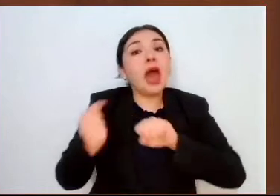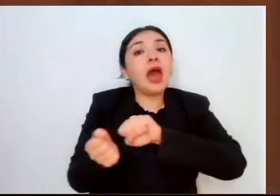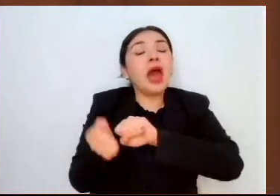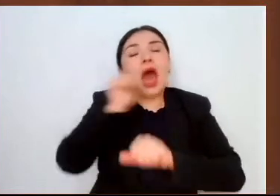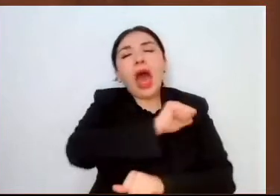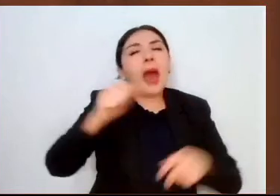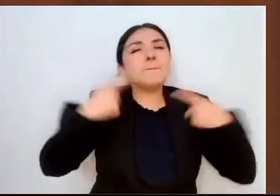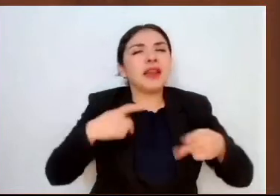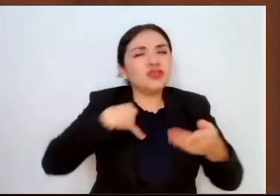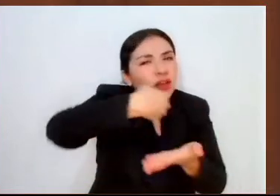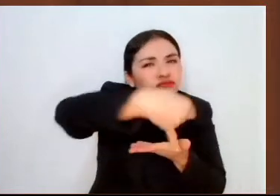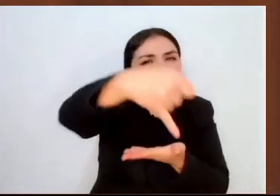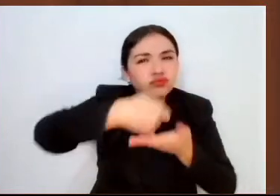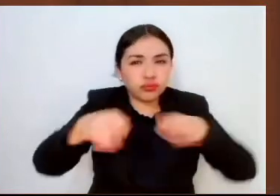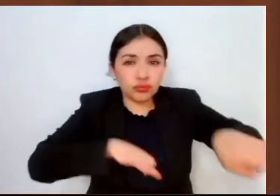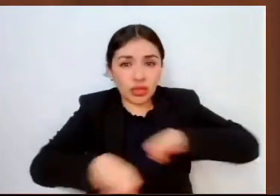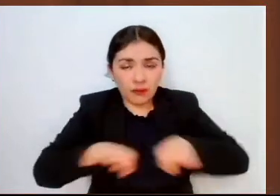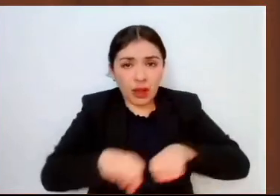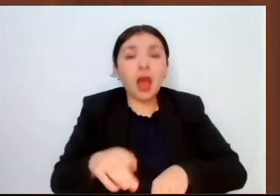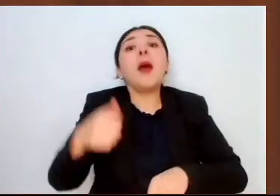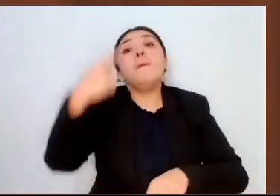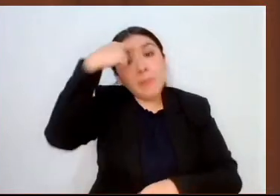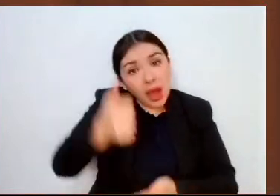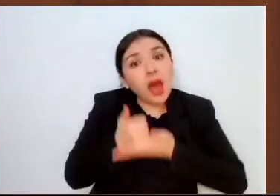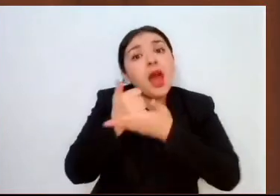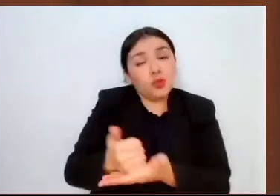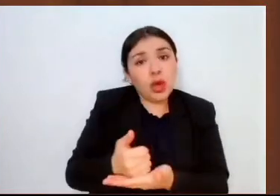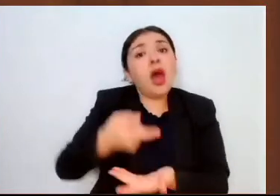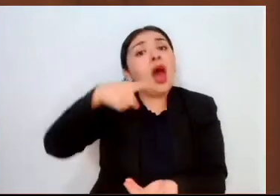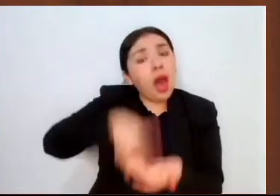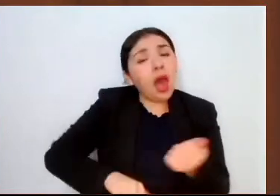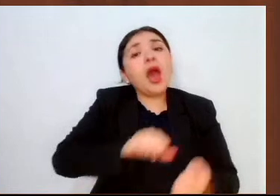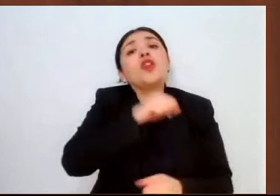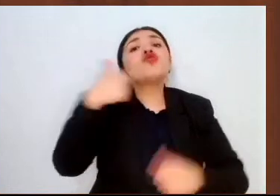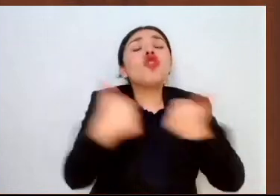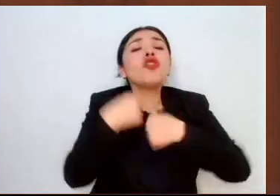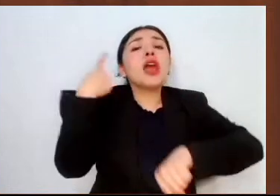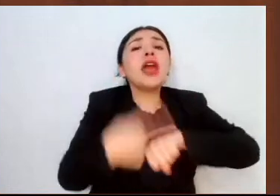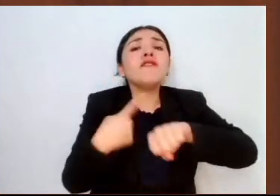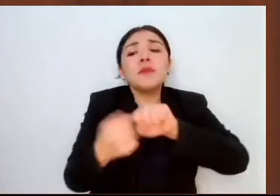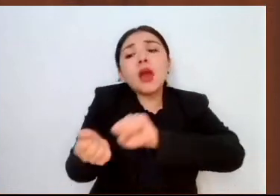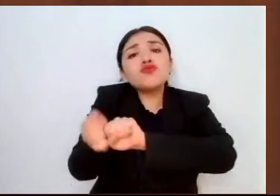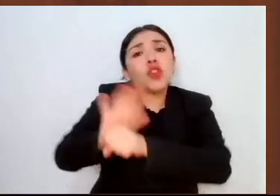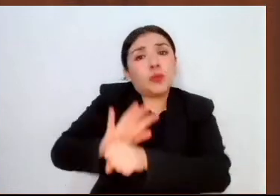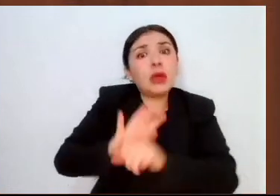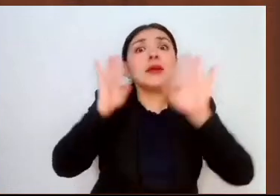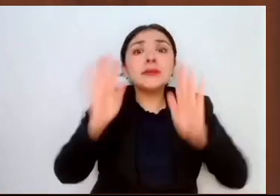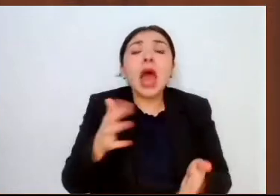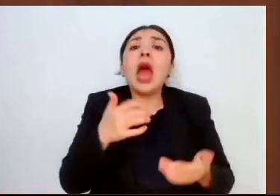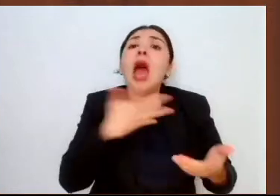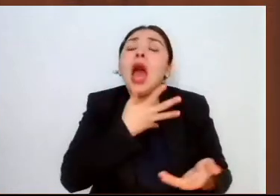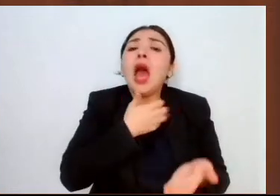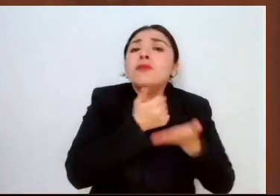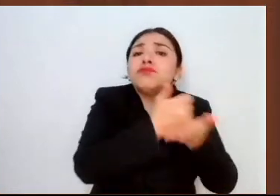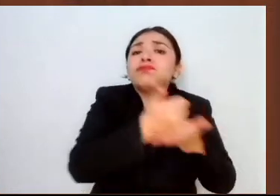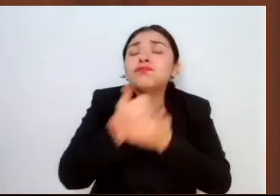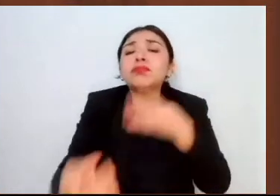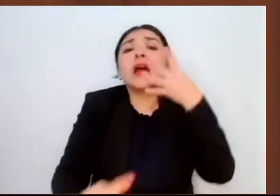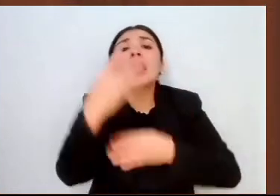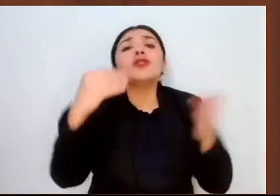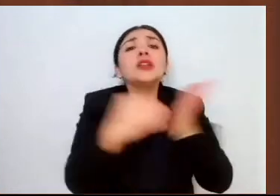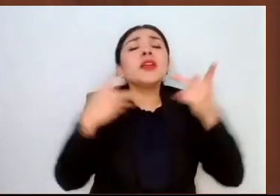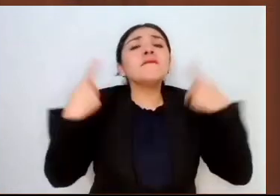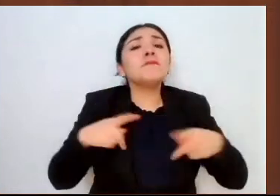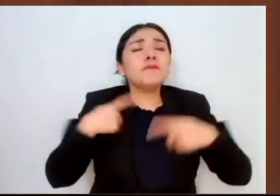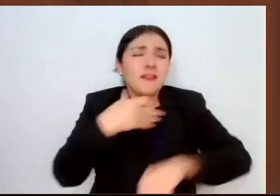y que ha beneficiado a 514 familias que han perdido un ser querido. Infraestructura